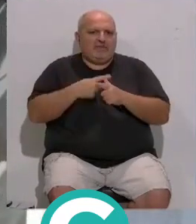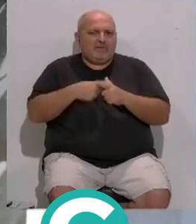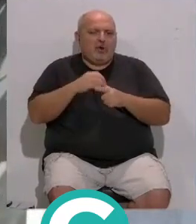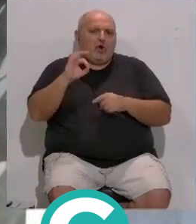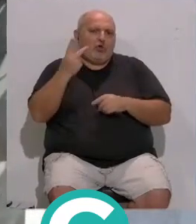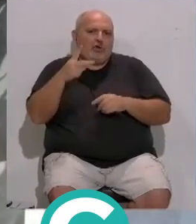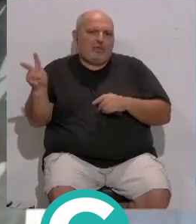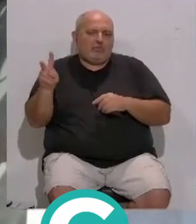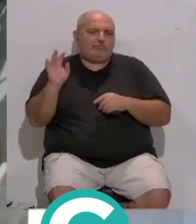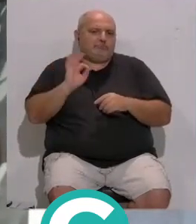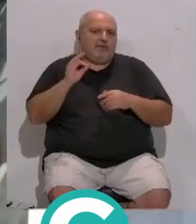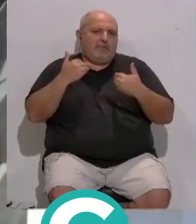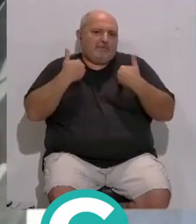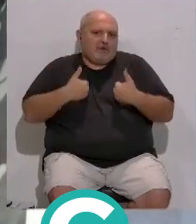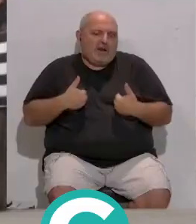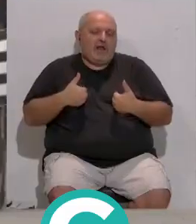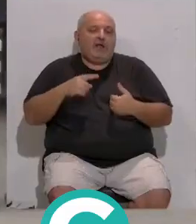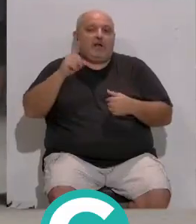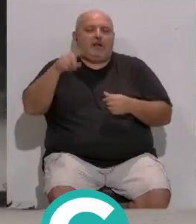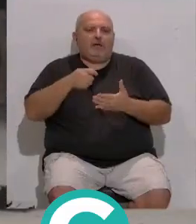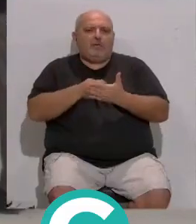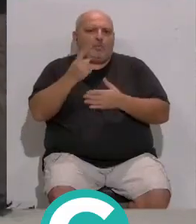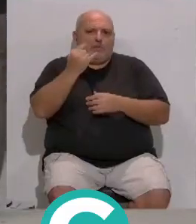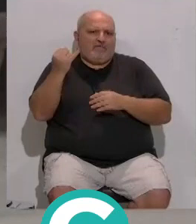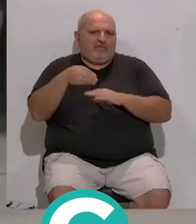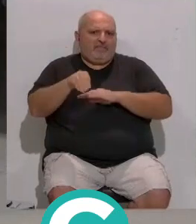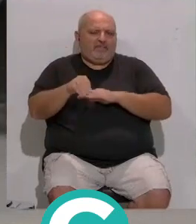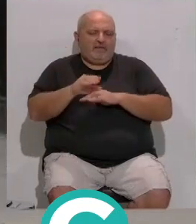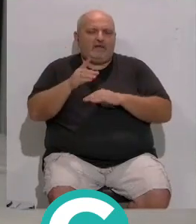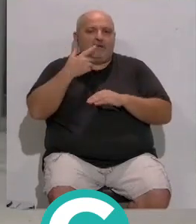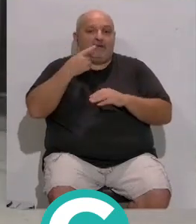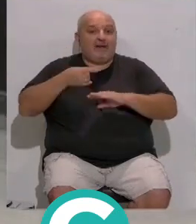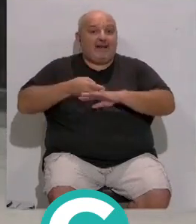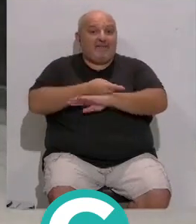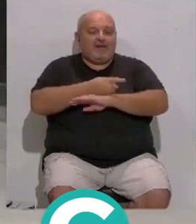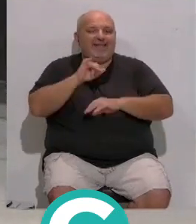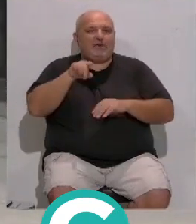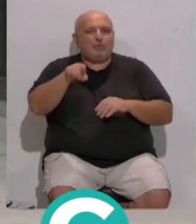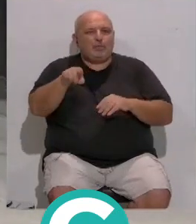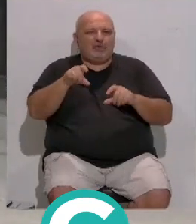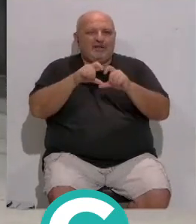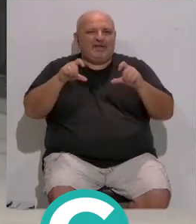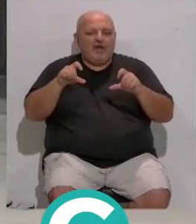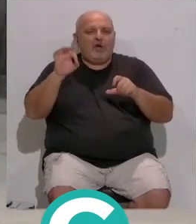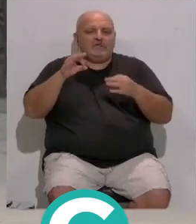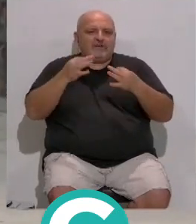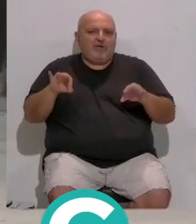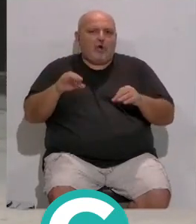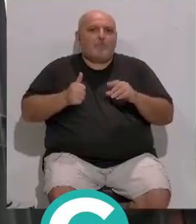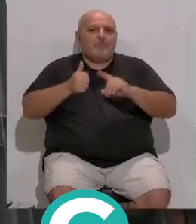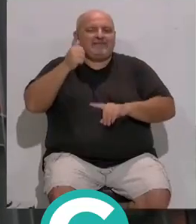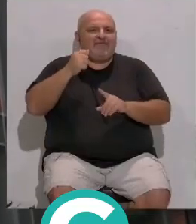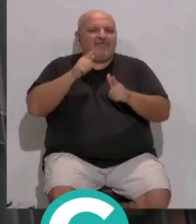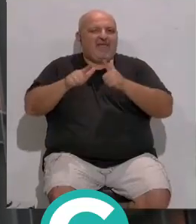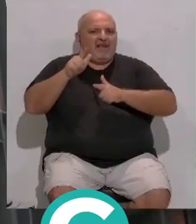...o dos euros... ...si la tarjeta es personalizada... ...y se paga de una sola vez... ...la tarjeta de Renfe y Tú... ...para el viaje sencillo... ...o más viajes...